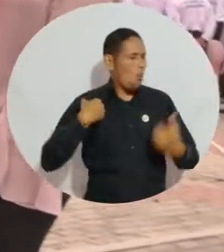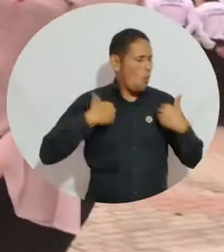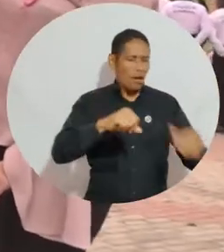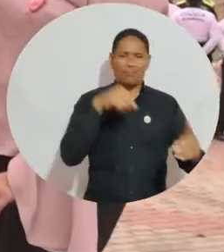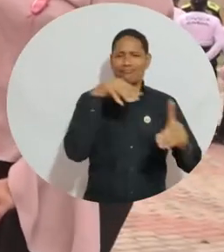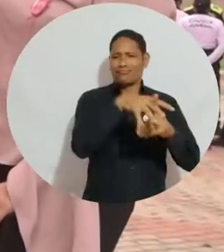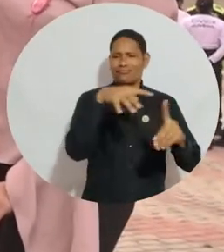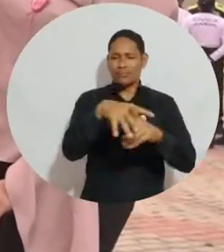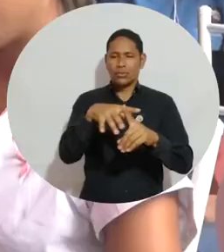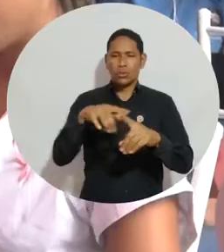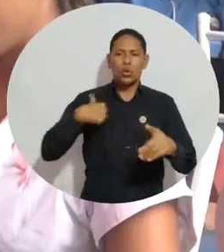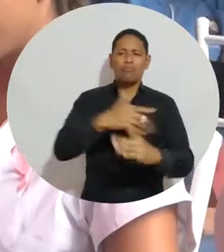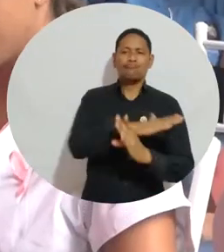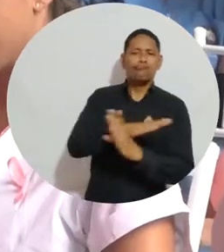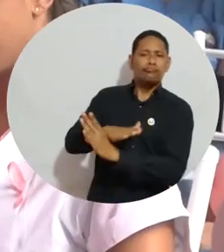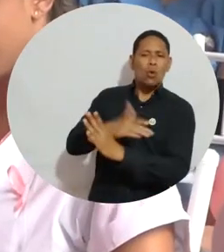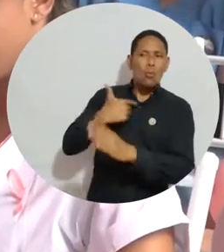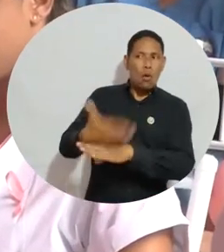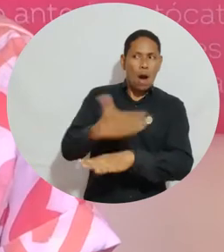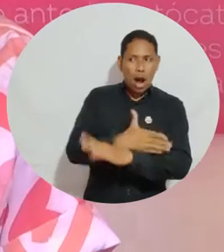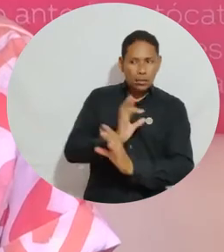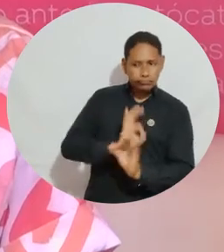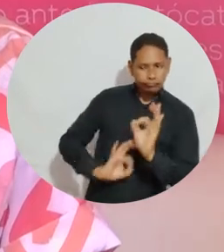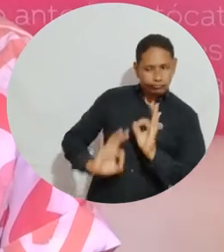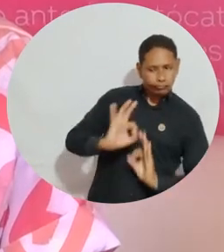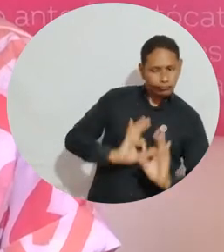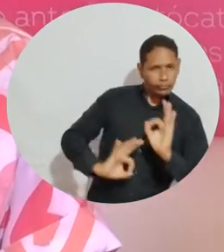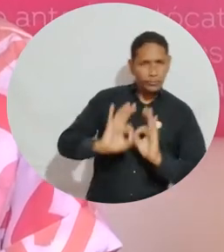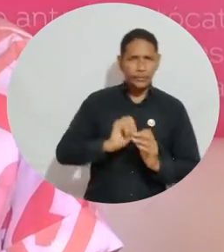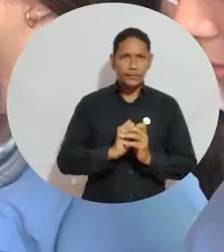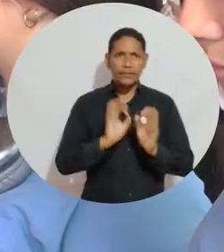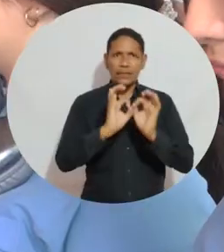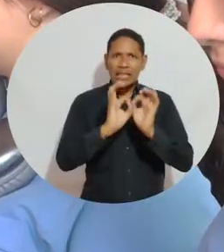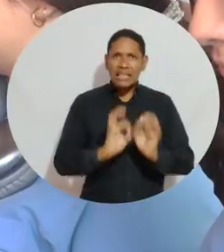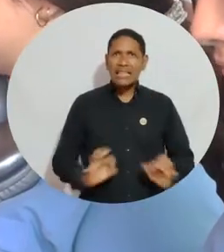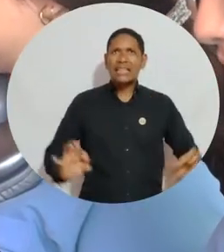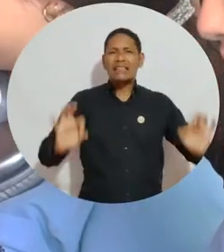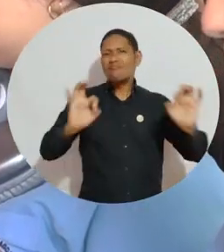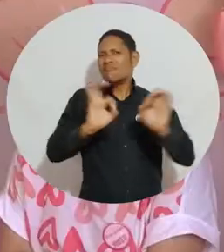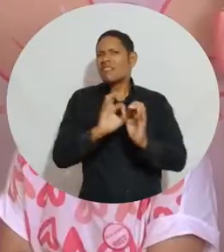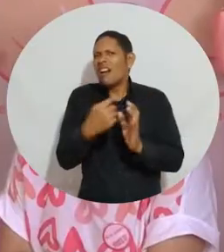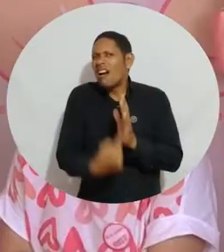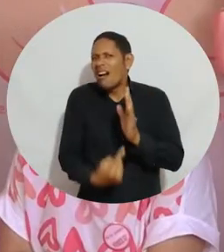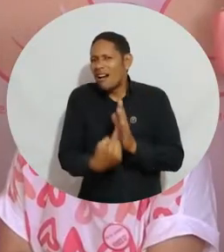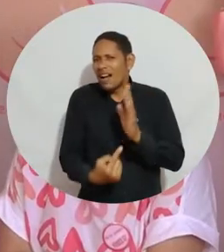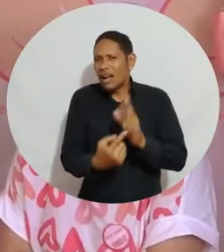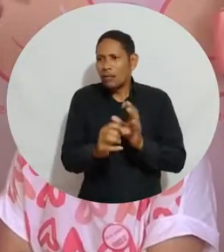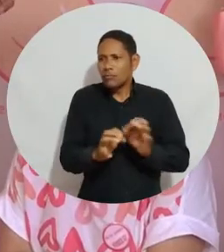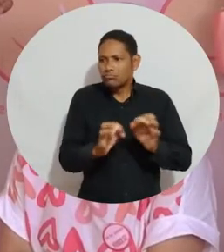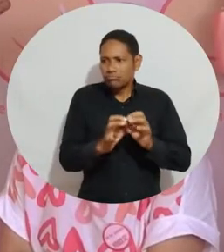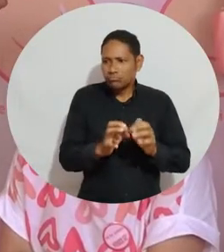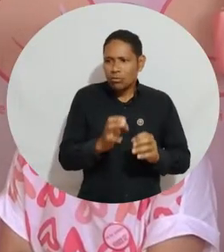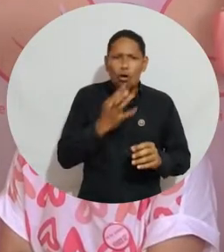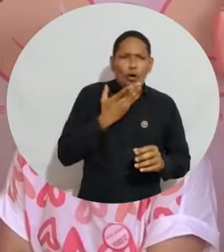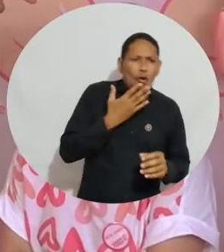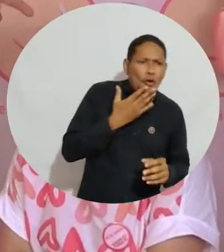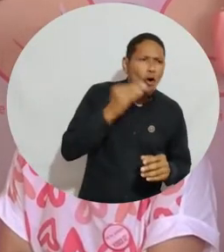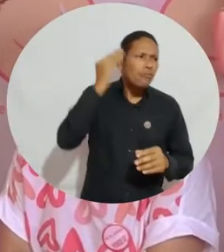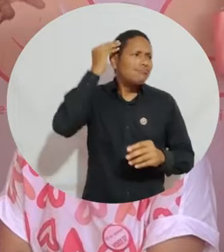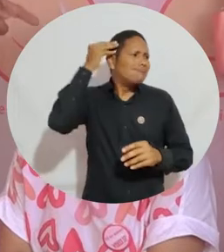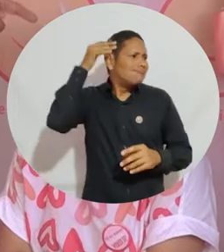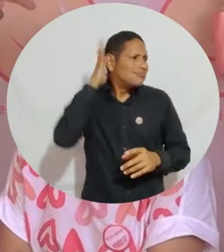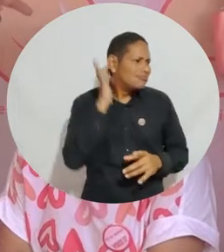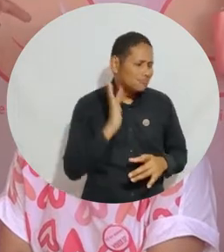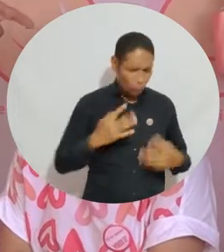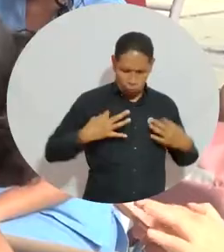Y la única forma de combatirlo es prevenirlo, es estar a tiempo. Pero hay una cosa más importante, que no importa de qué color esté el cabello